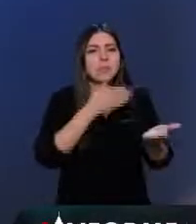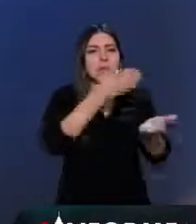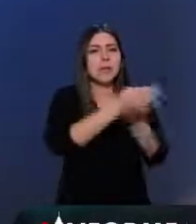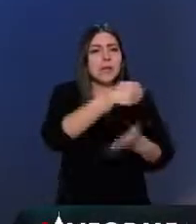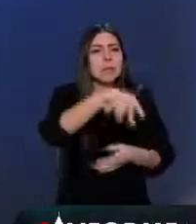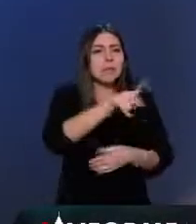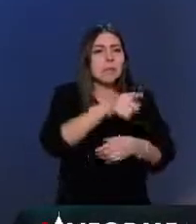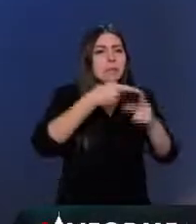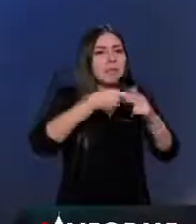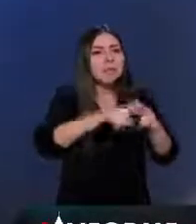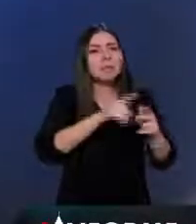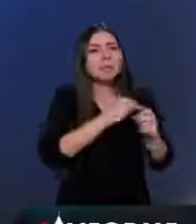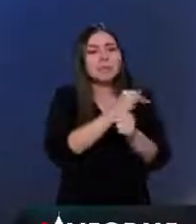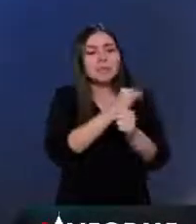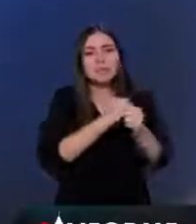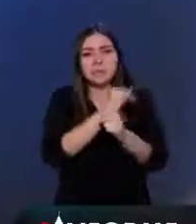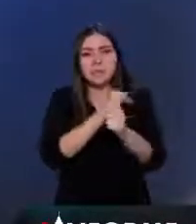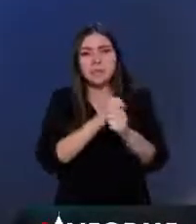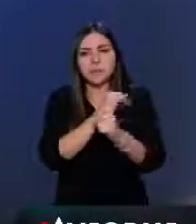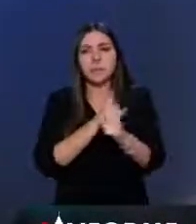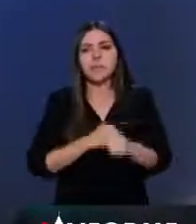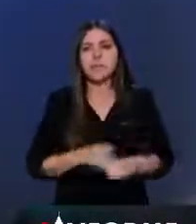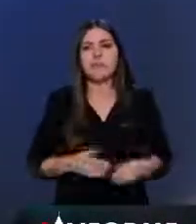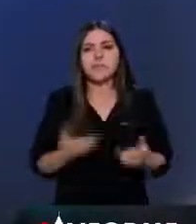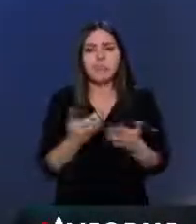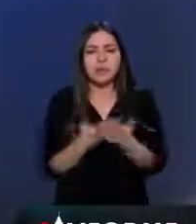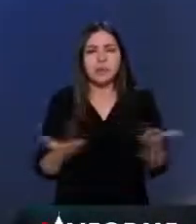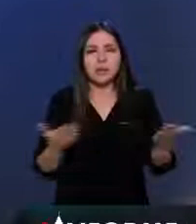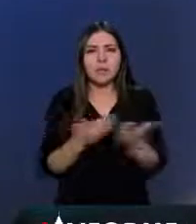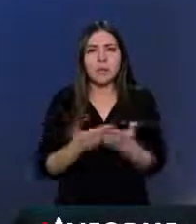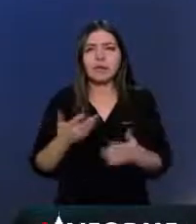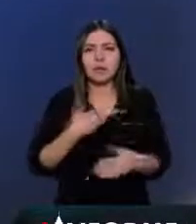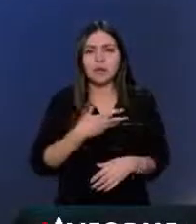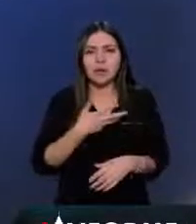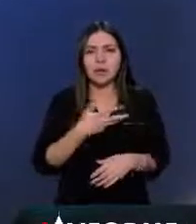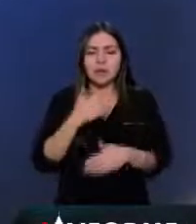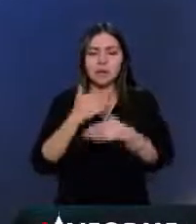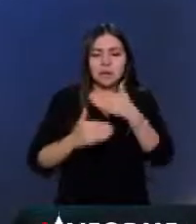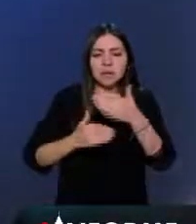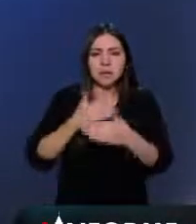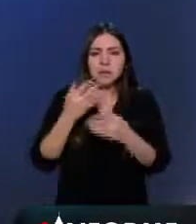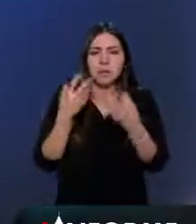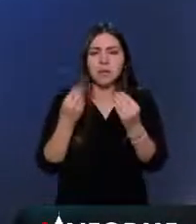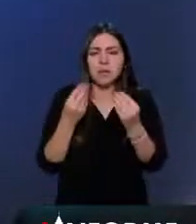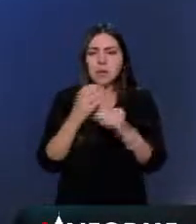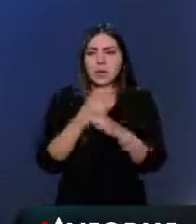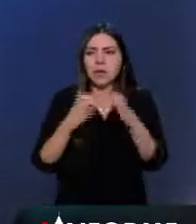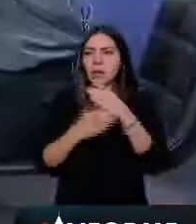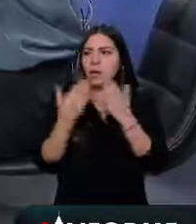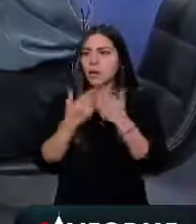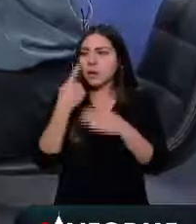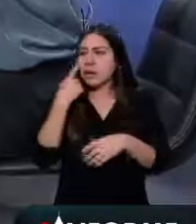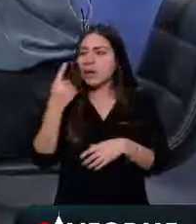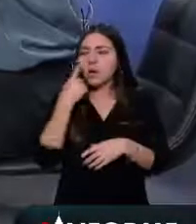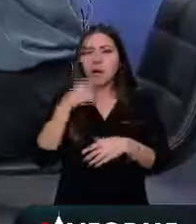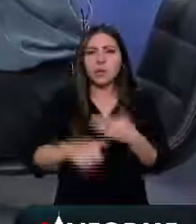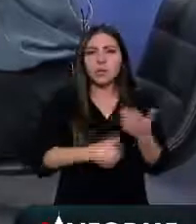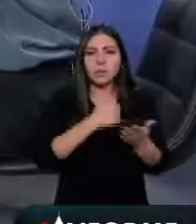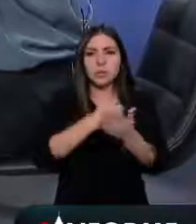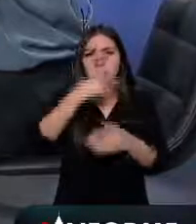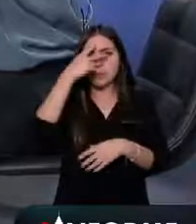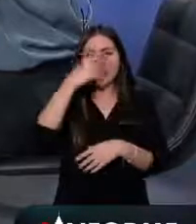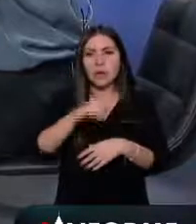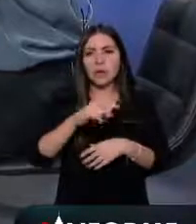investigación. En resumen, hay una atmósfera, hay una serie de condiciones y variables que permiten afirmar que la Ciudad de México se está